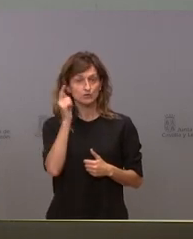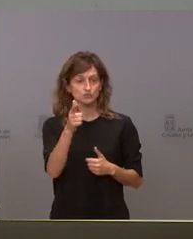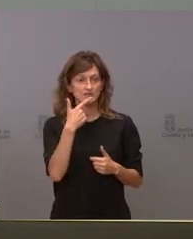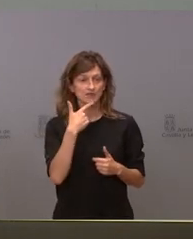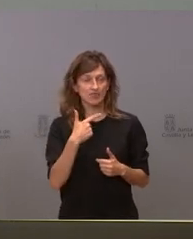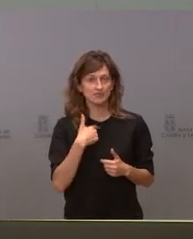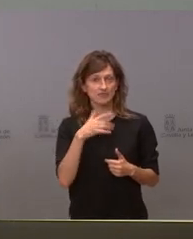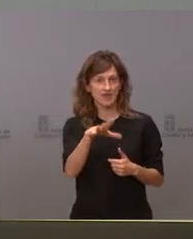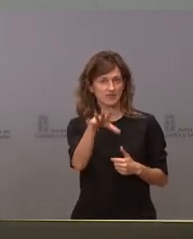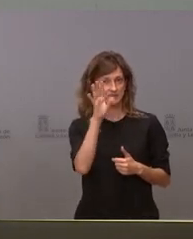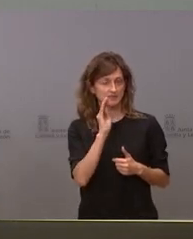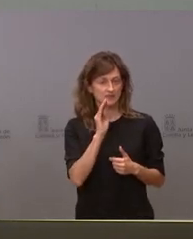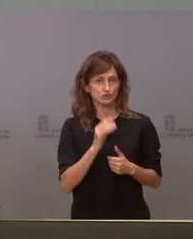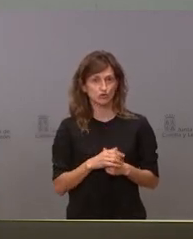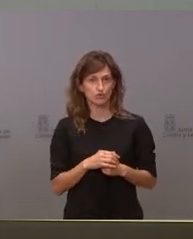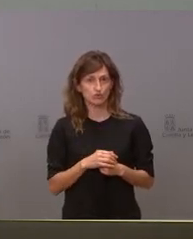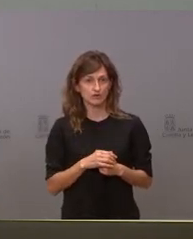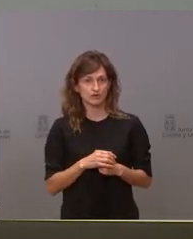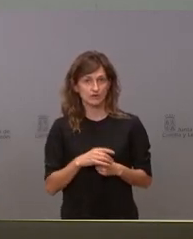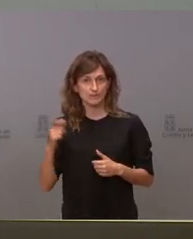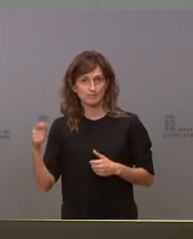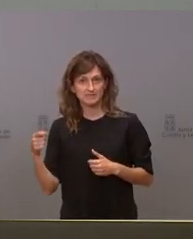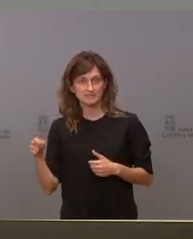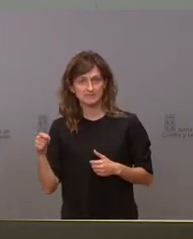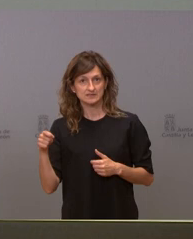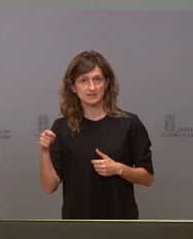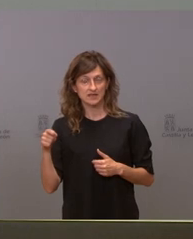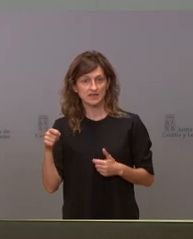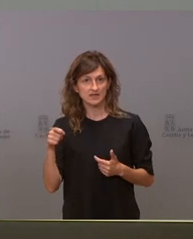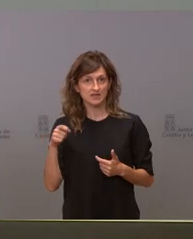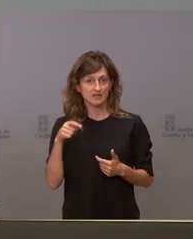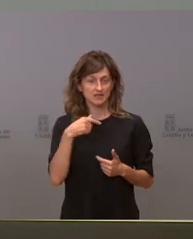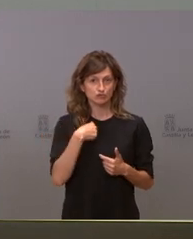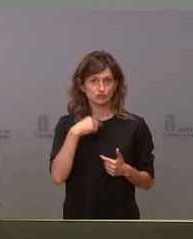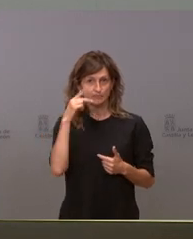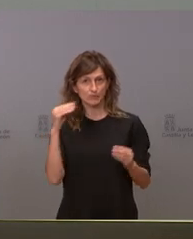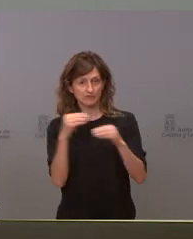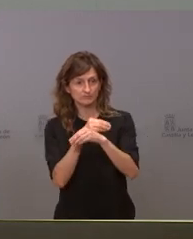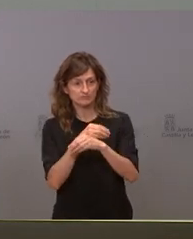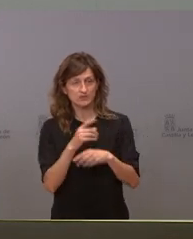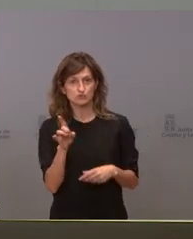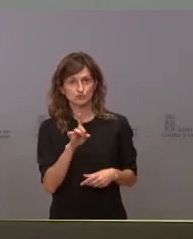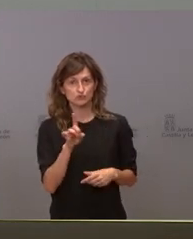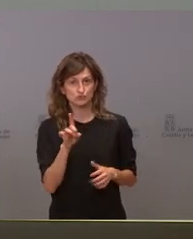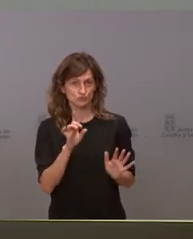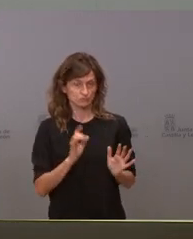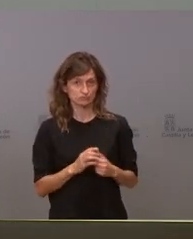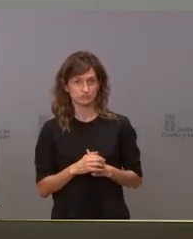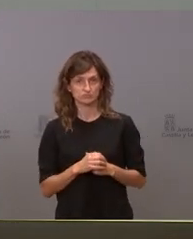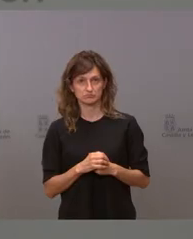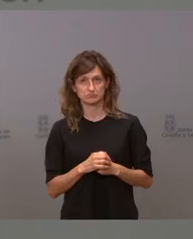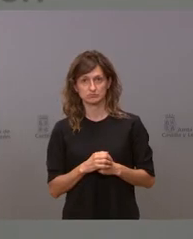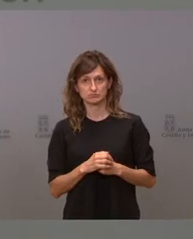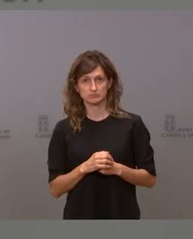hacer debemos entender que no comparte el presidente la misma preocupación que nos ha tratado sobre la situación para tomar medidas hoy